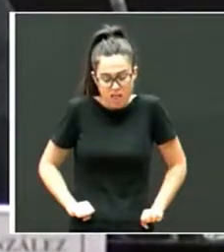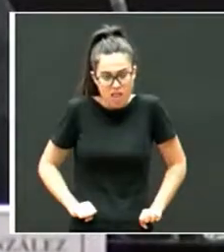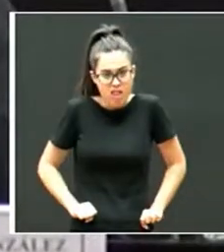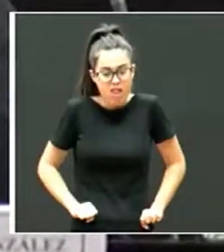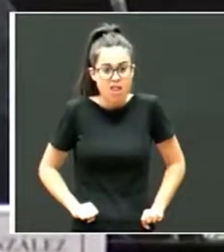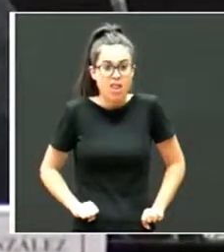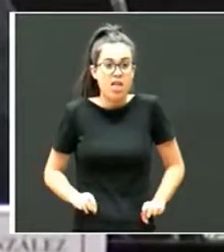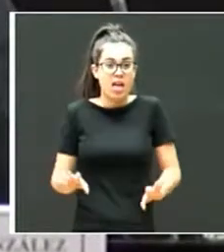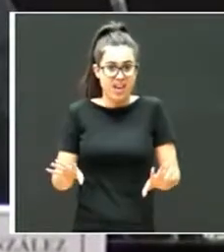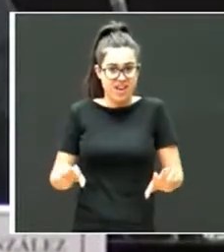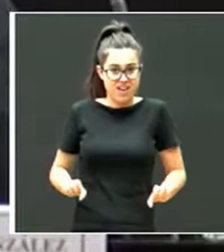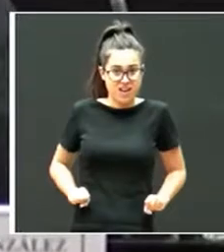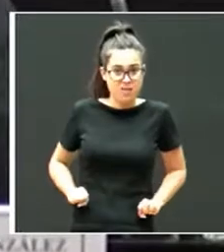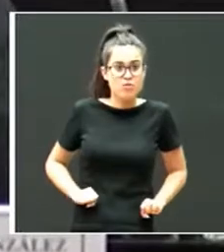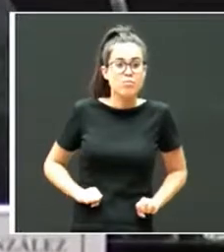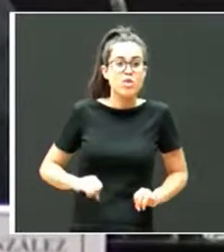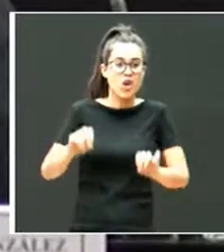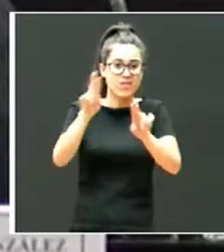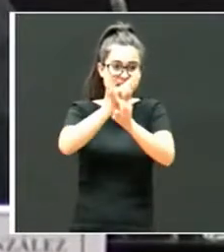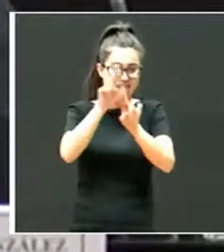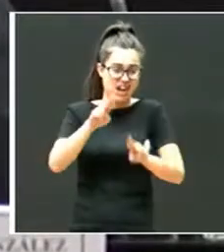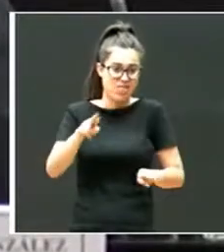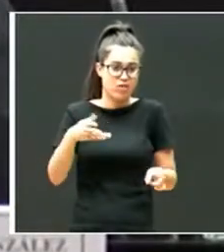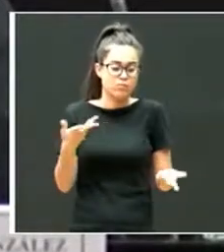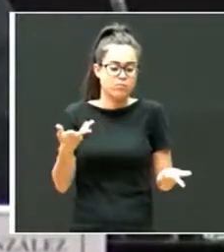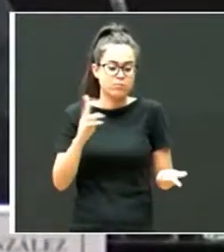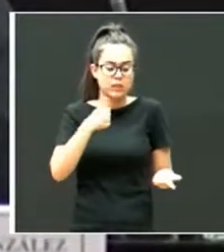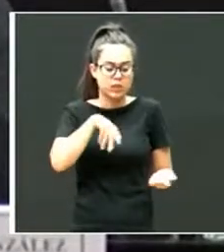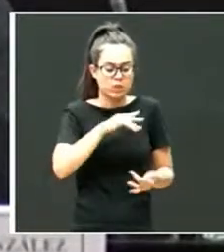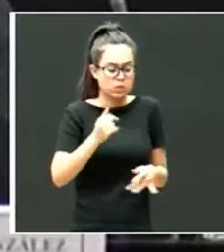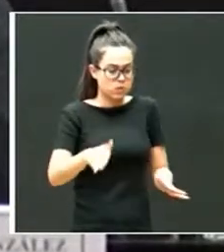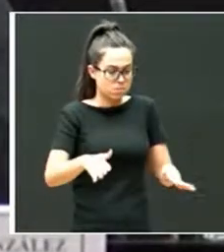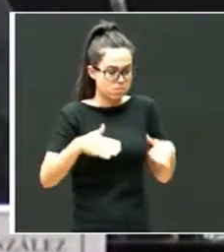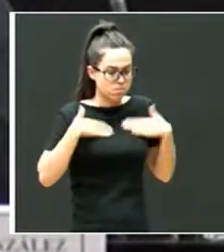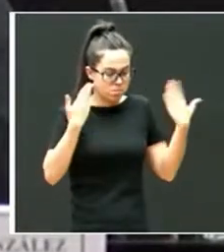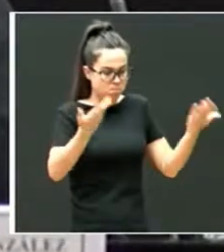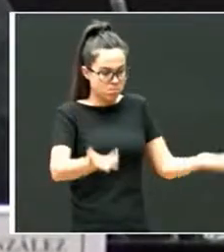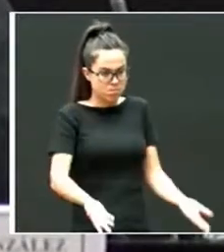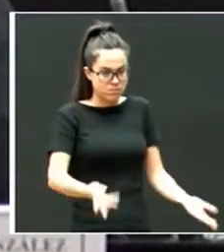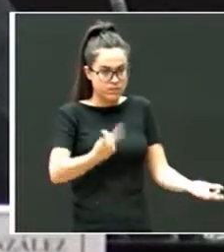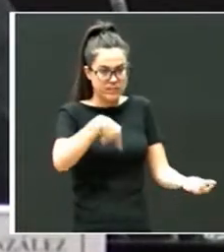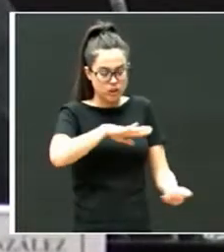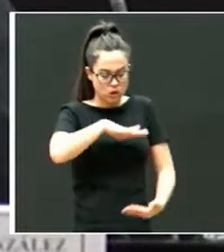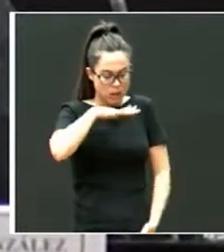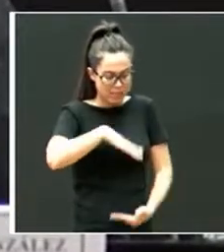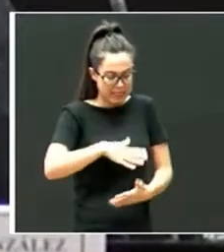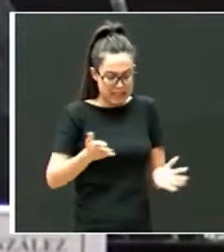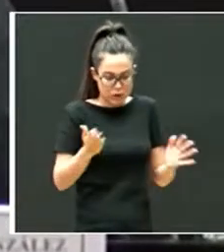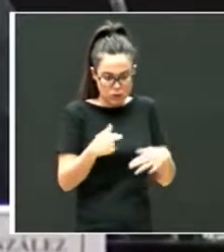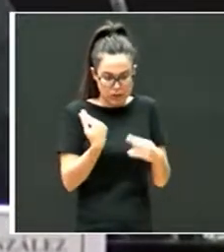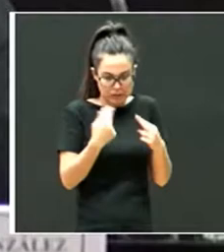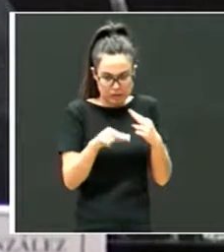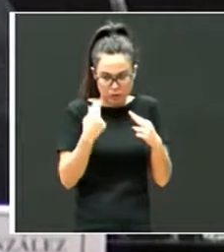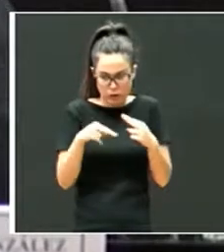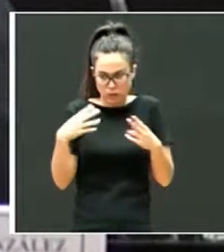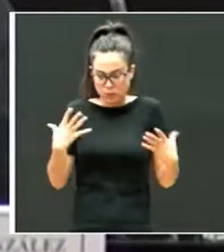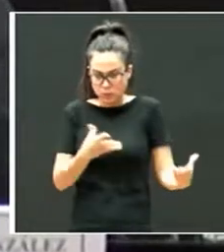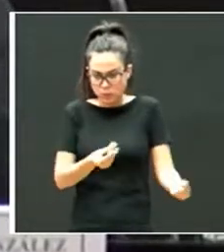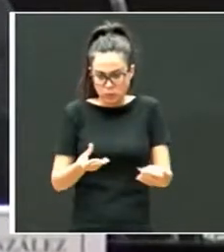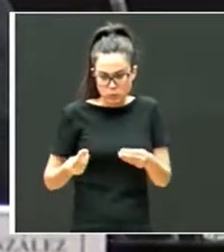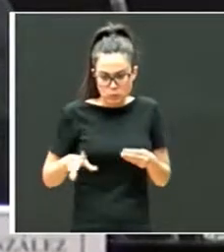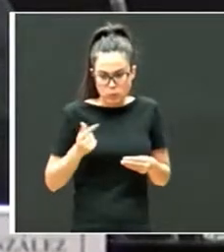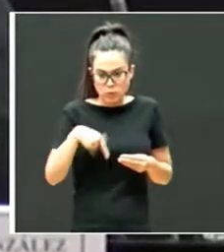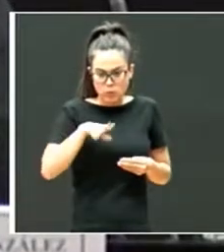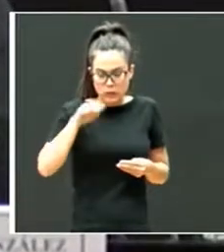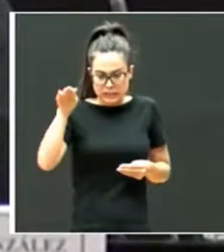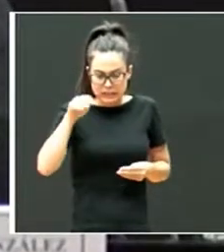sobre todo cuando estamos hablando de una adopción internacional. Nos pilló desprevenidos y sin capacidad de dar respuesta en cuanto a generar